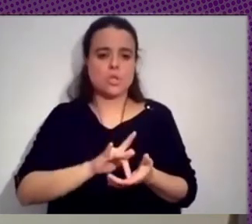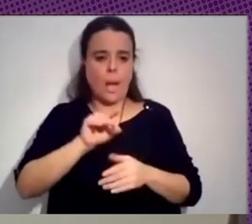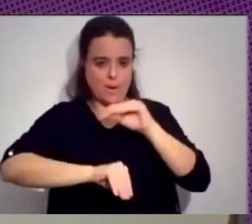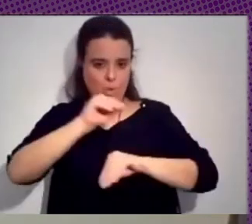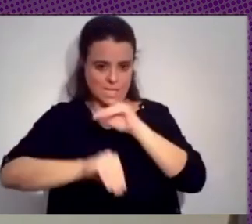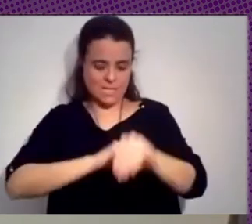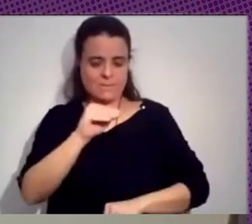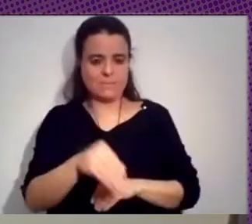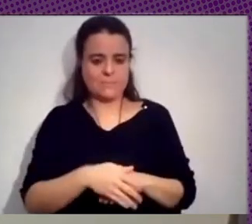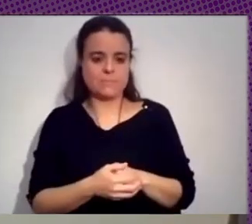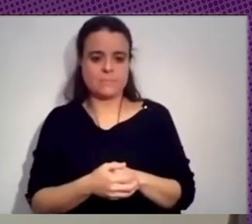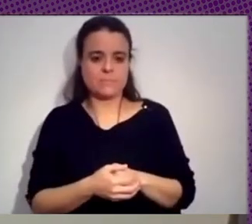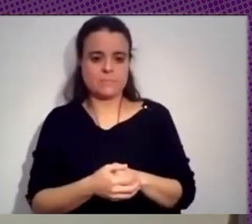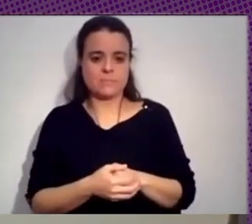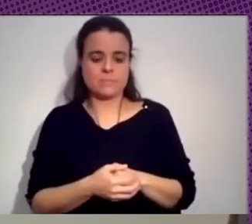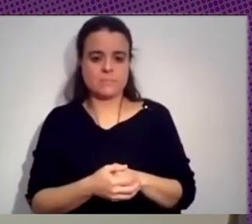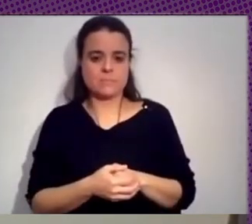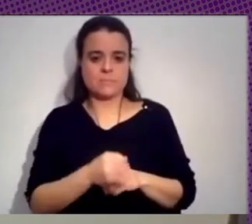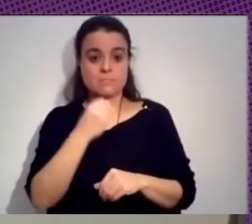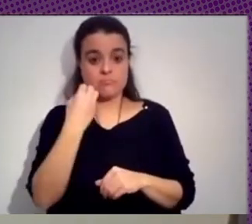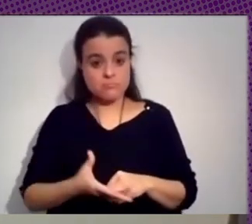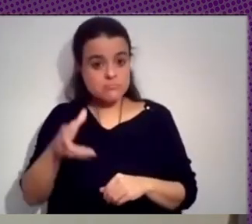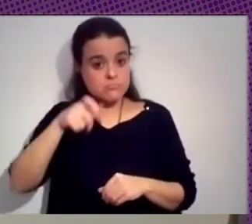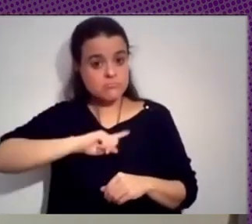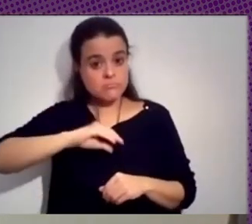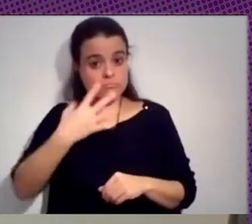dale a ver si cierras. ¿Qué tal? ¿Me escuchan ahora bien?